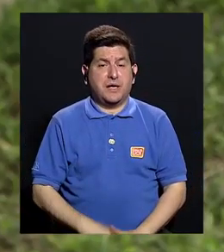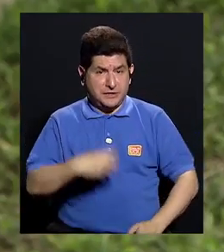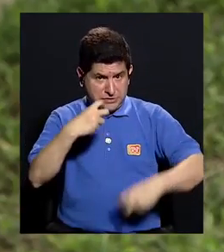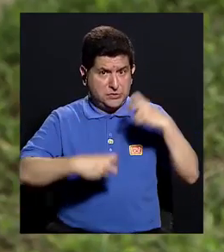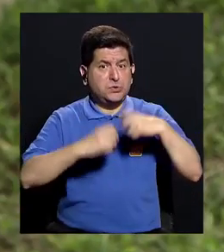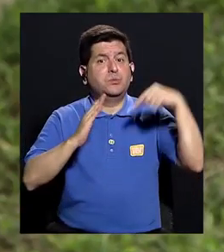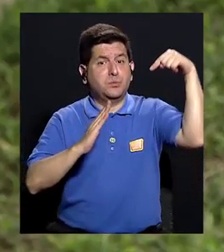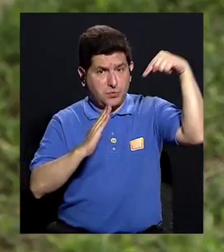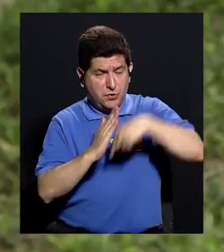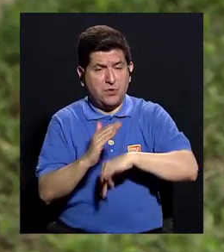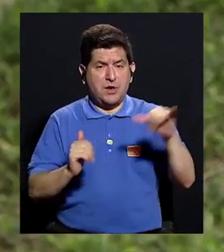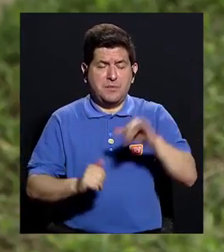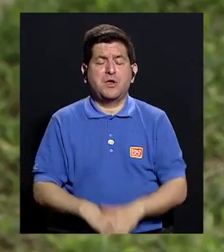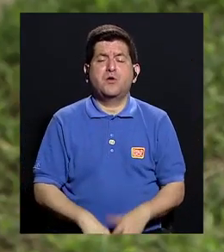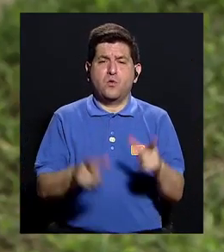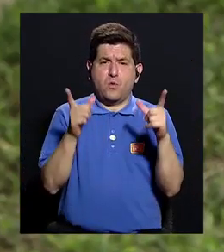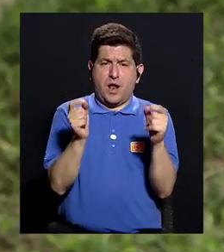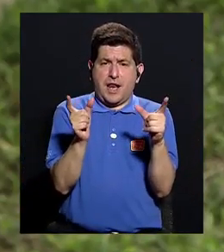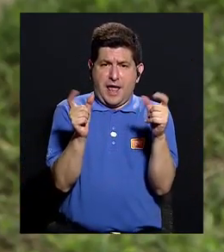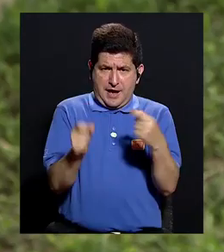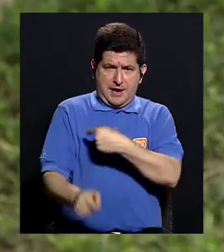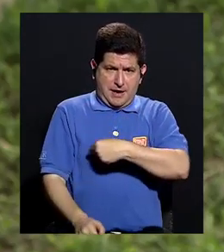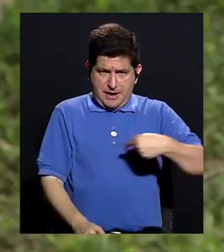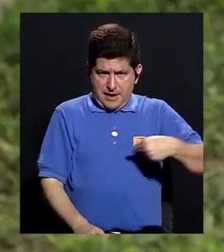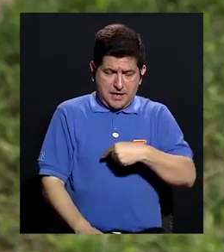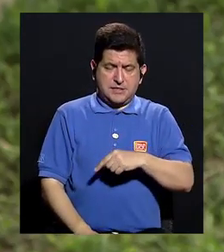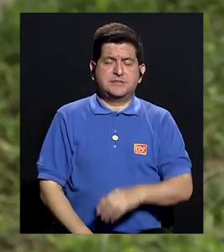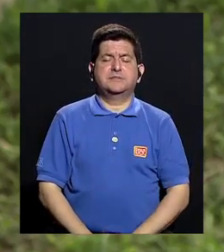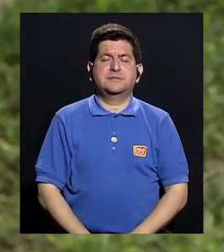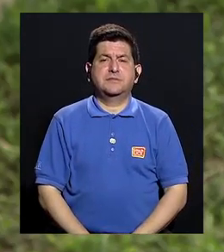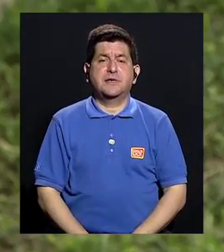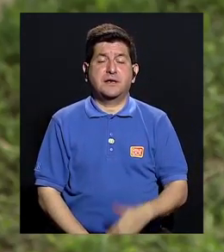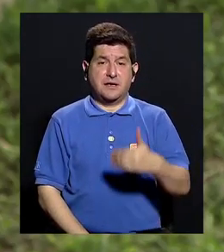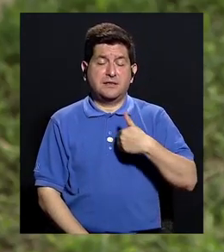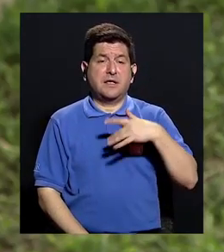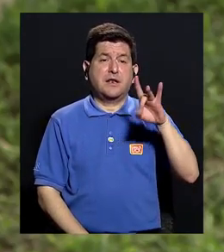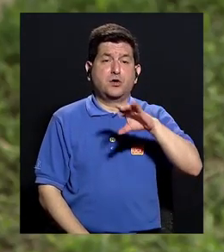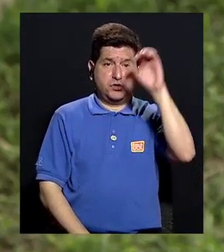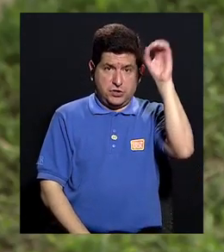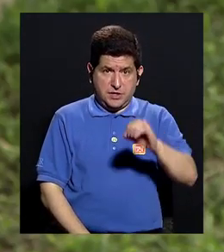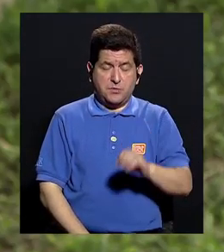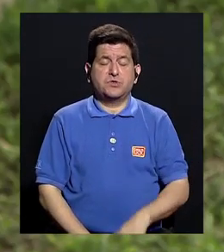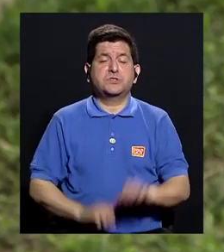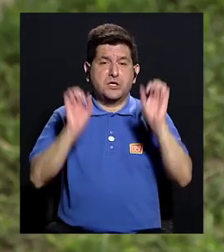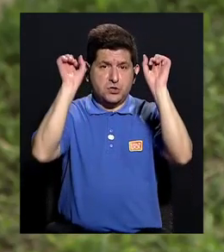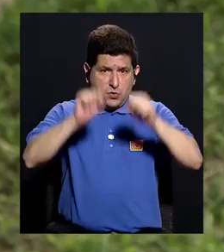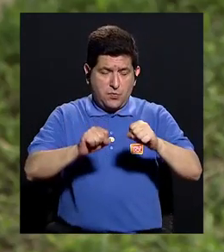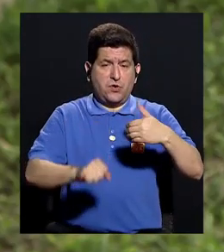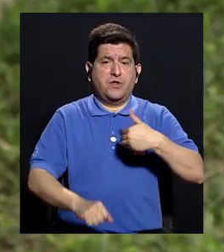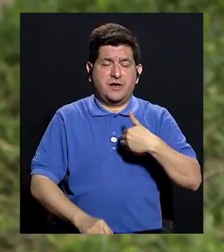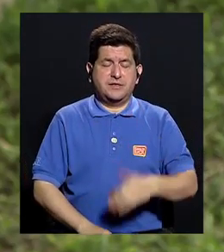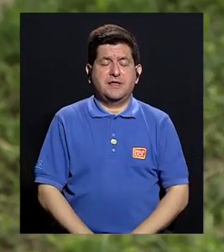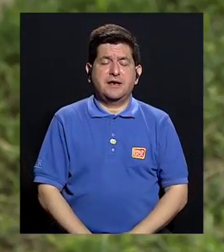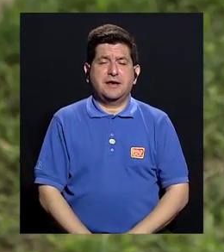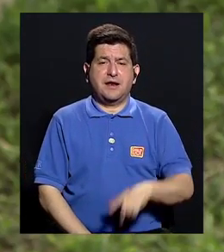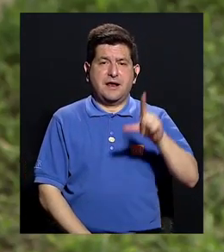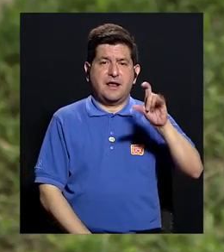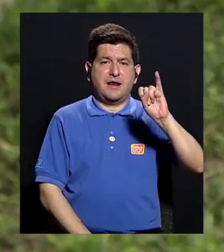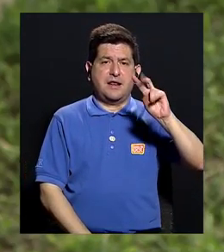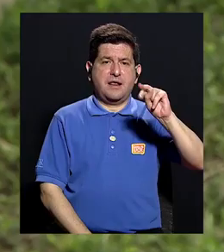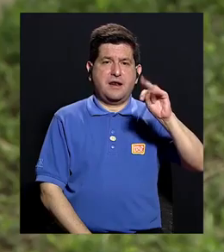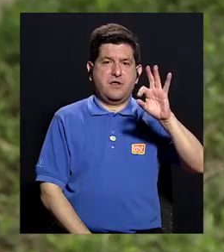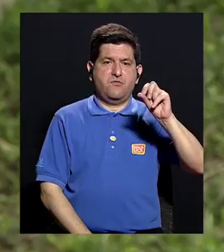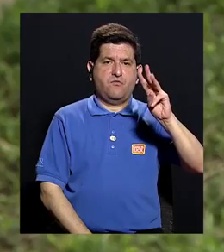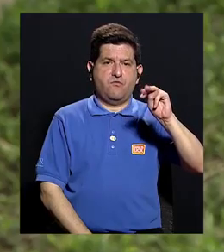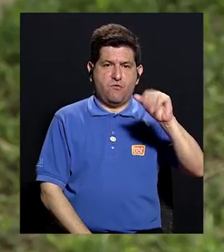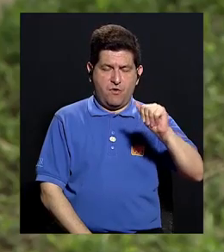como tener cáncer intestinal o tumores intestinales. Tenemos un 80% de padecer de linfomas intestinales